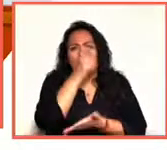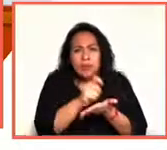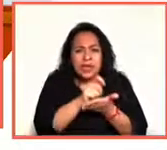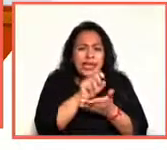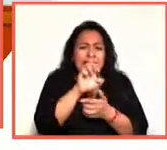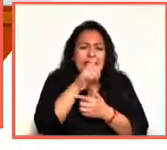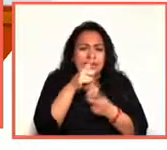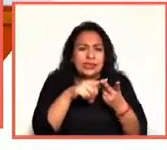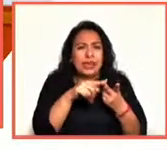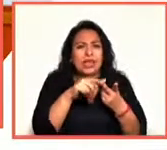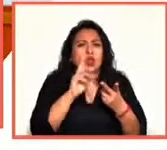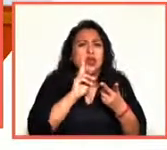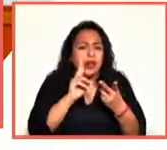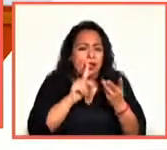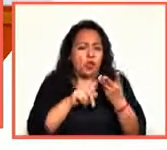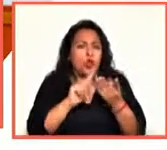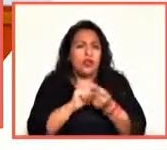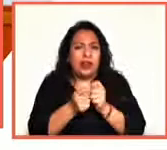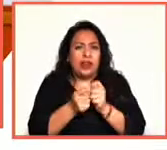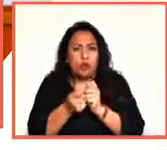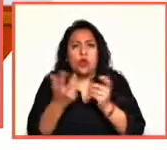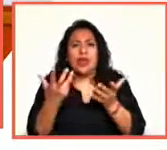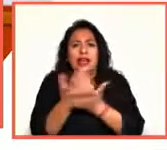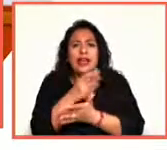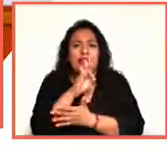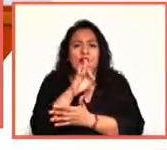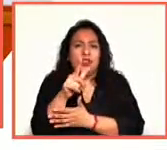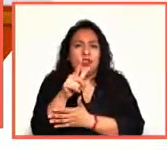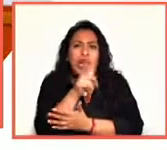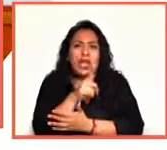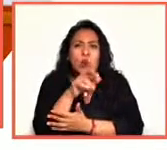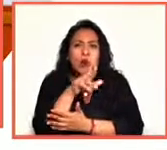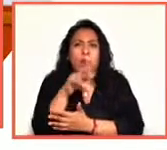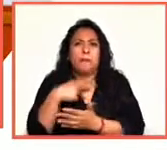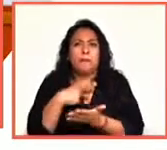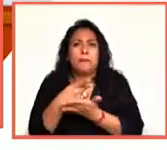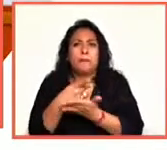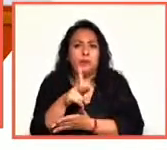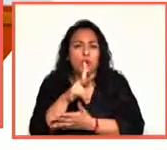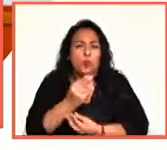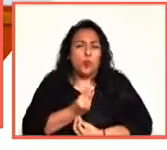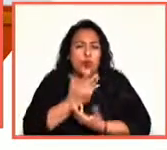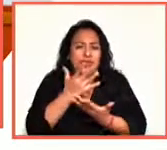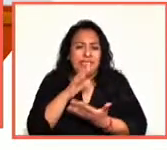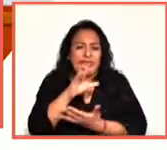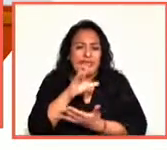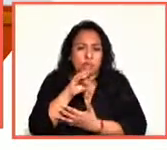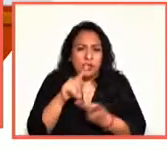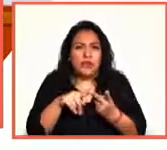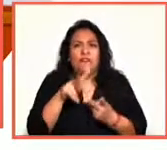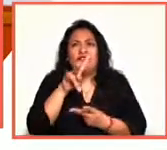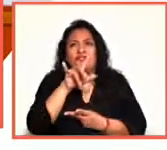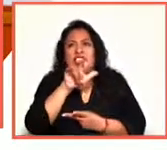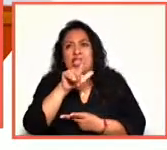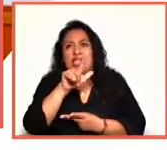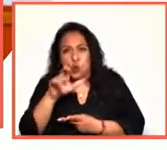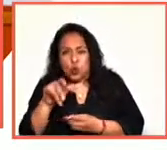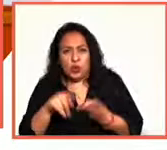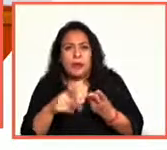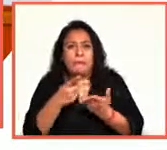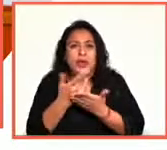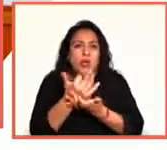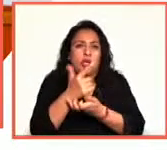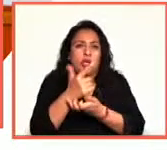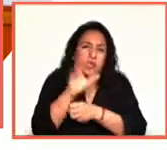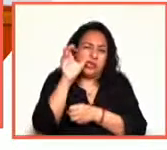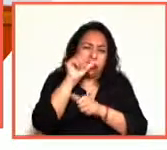Premio Fil de Literatura y Lenguas Romances, del Premio de Poesía, Carlos Pellicer, del Villaurrutia, del Premio Nacional de Ciencias y Artes. Por